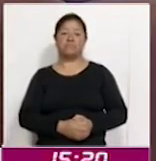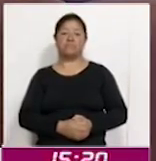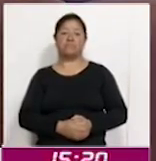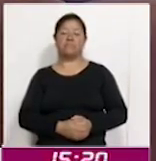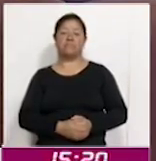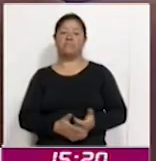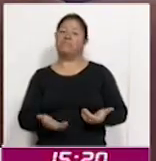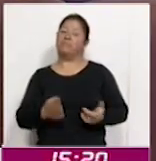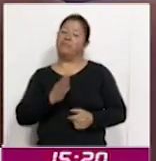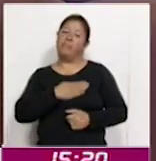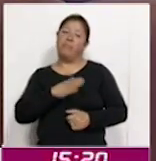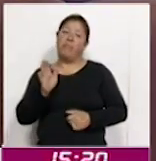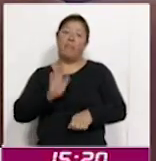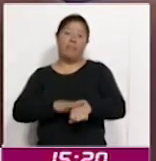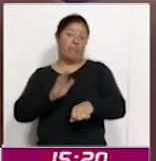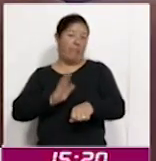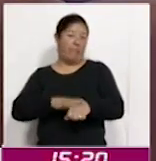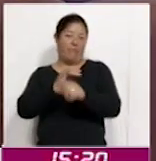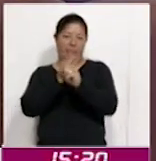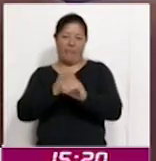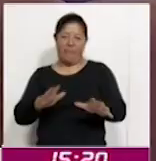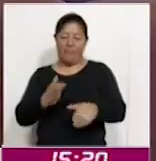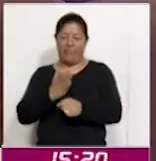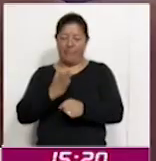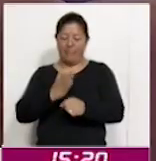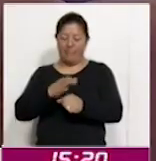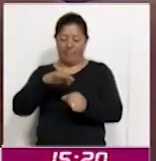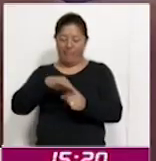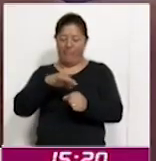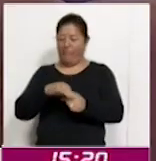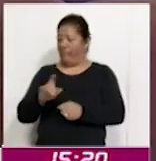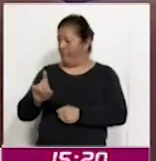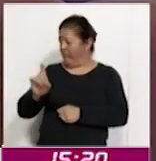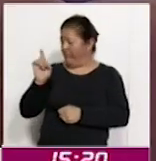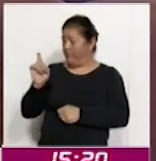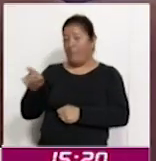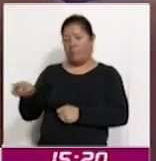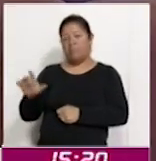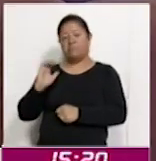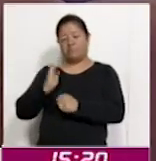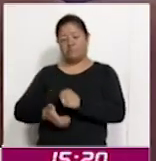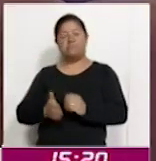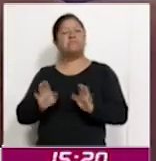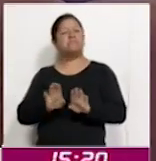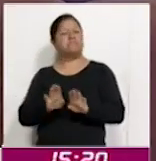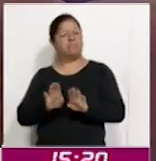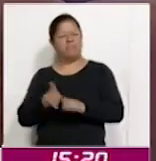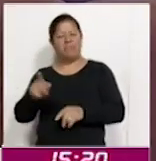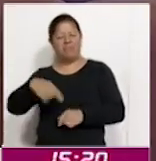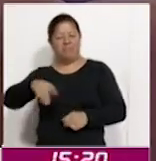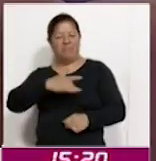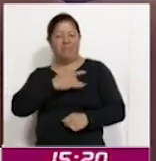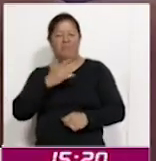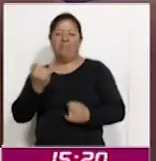Y bueno, para darnos más detalles de esta jornada electoral, de cómo han cerrado, y también ya los resultados oficiales